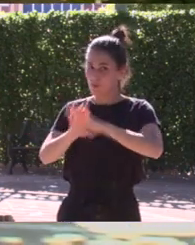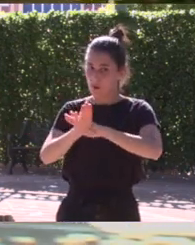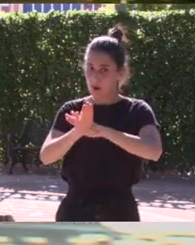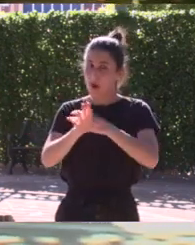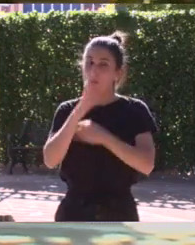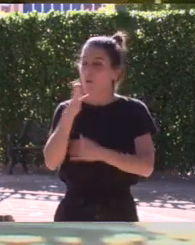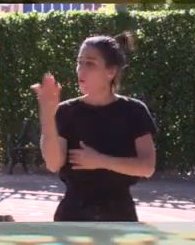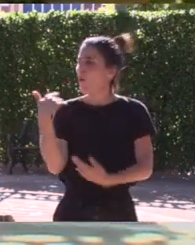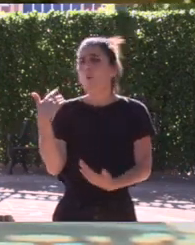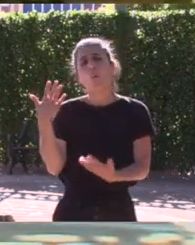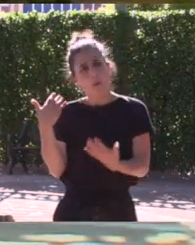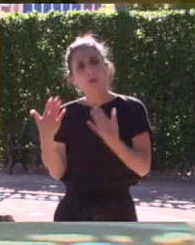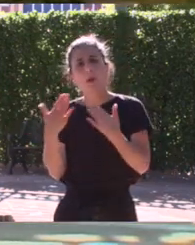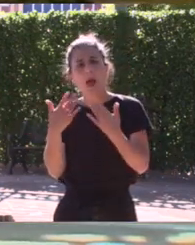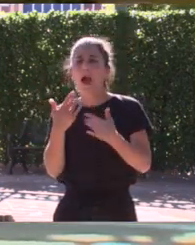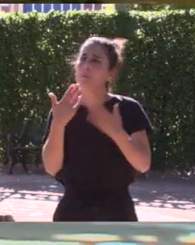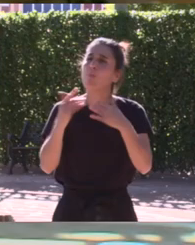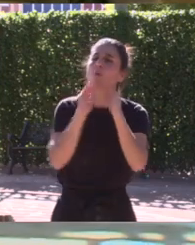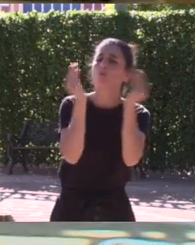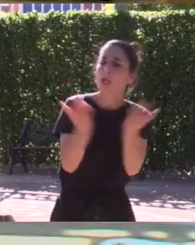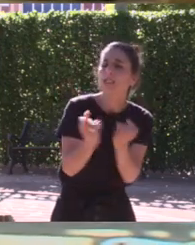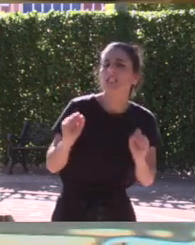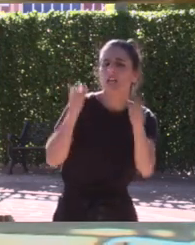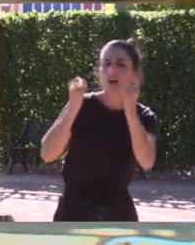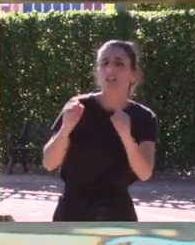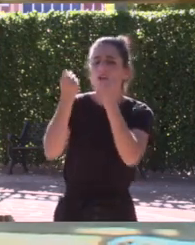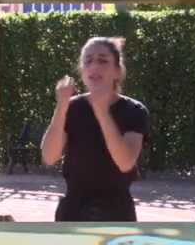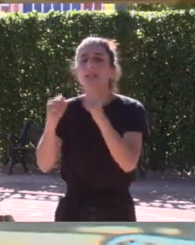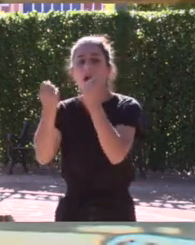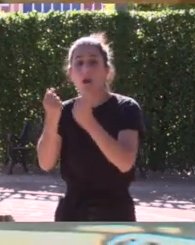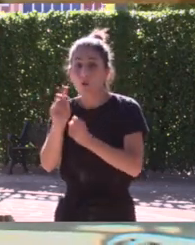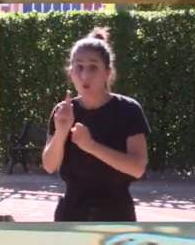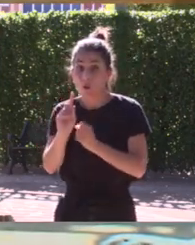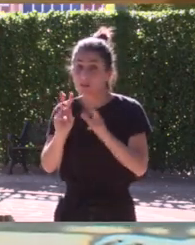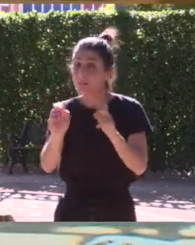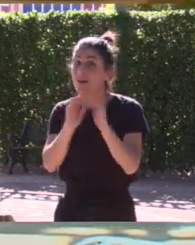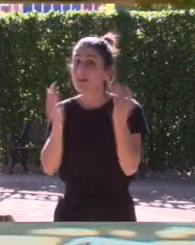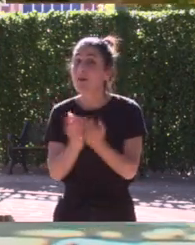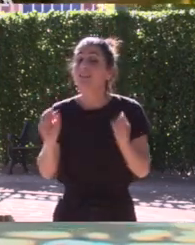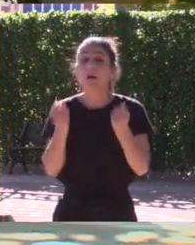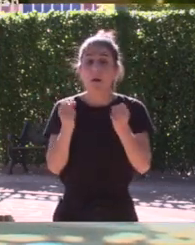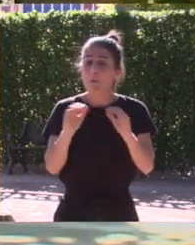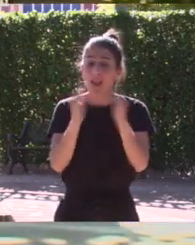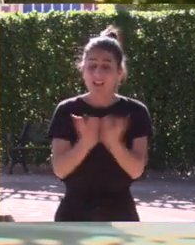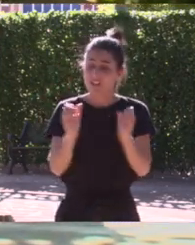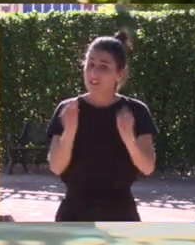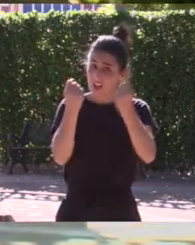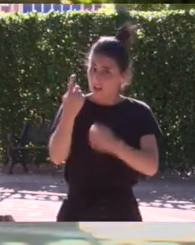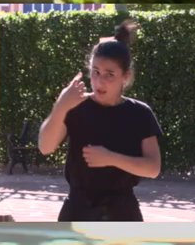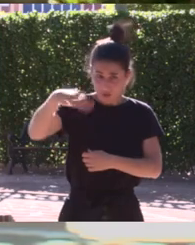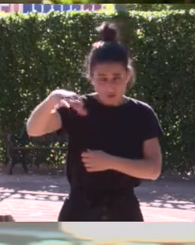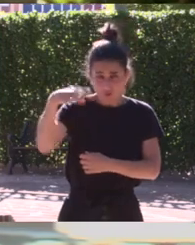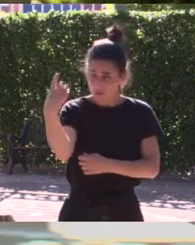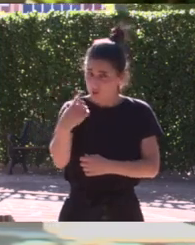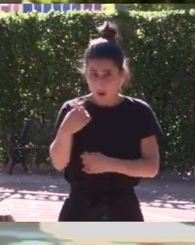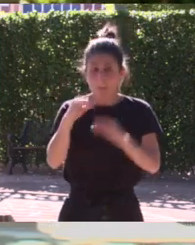mucho hablamos últimamente de salvar el planeta no aquí no se trata de salvar el planeta el planeta se va a salvar solo